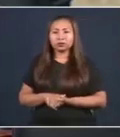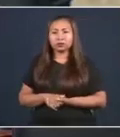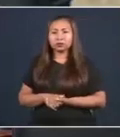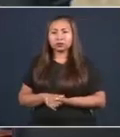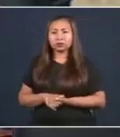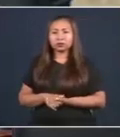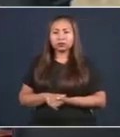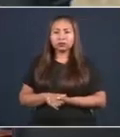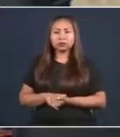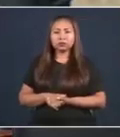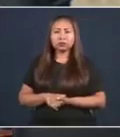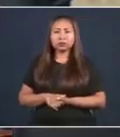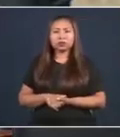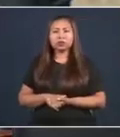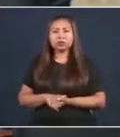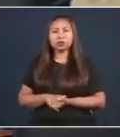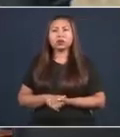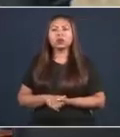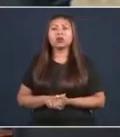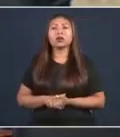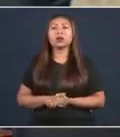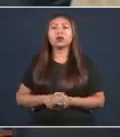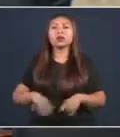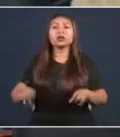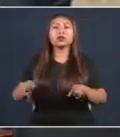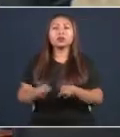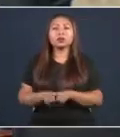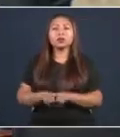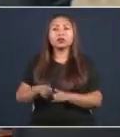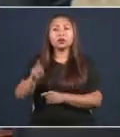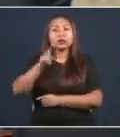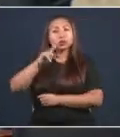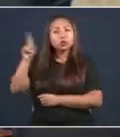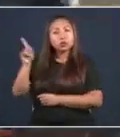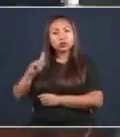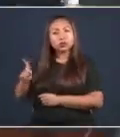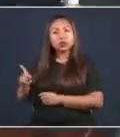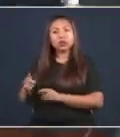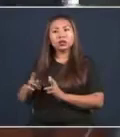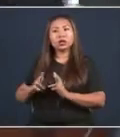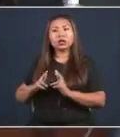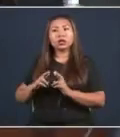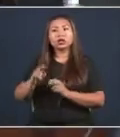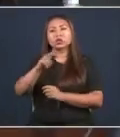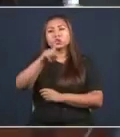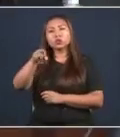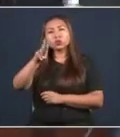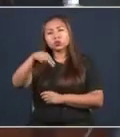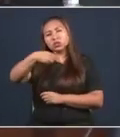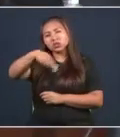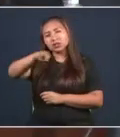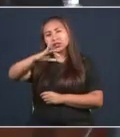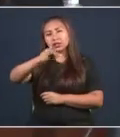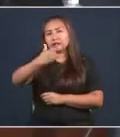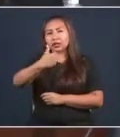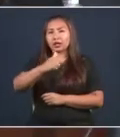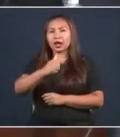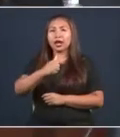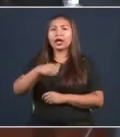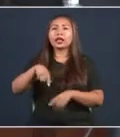Y Zúñiga repartía pavipollo allá en Tucumán. ¿Cierto Zúñiga? Por cientos de miles.